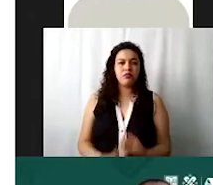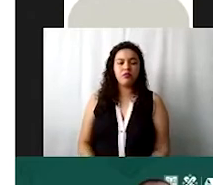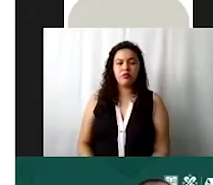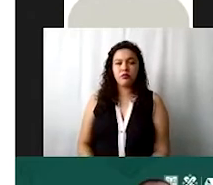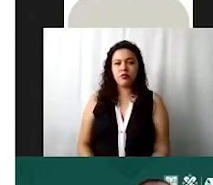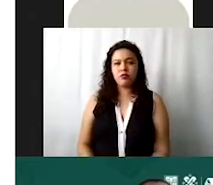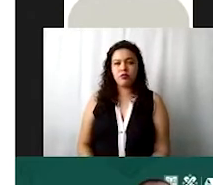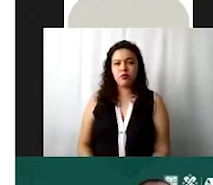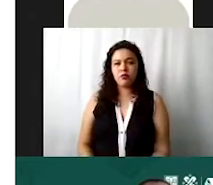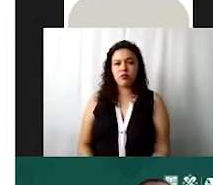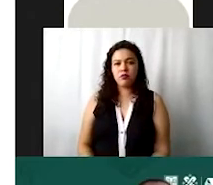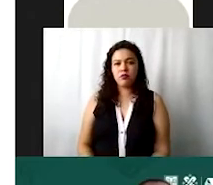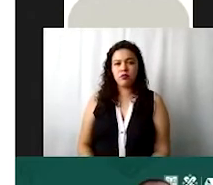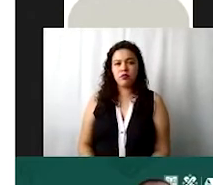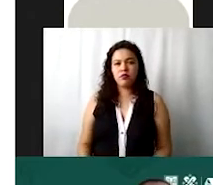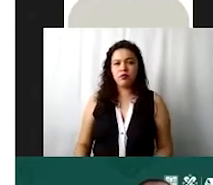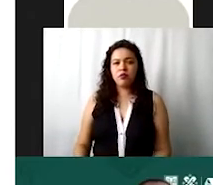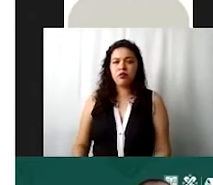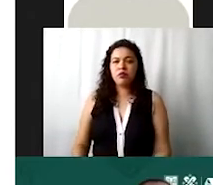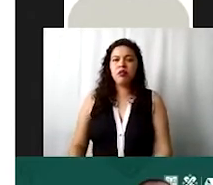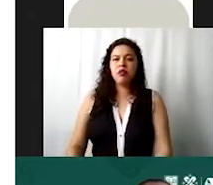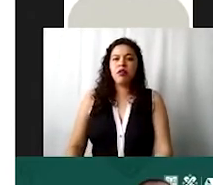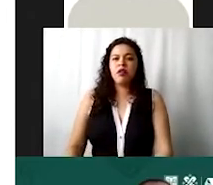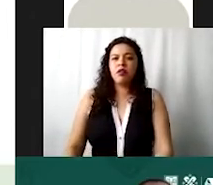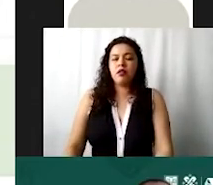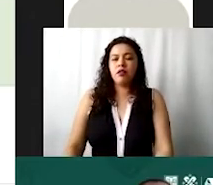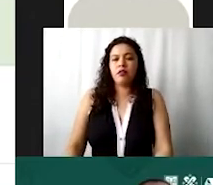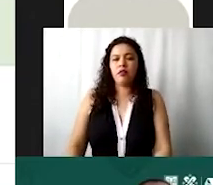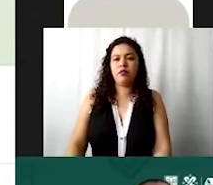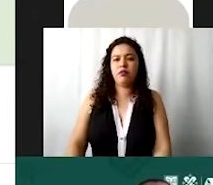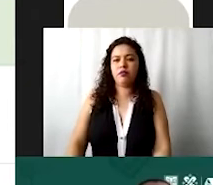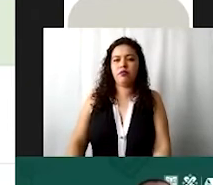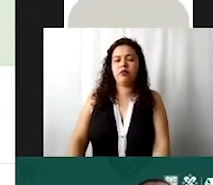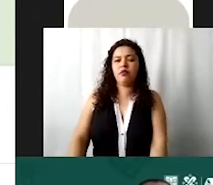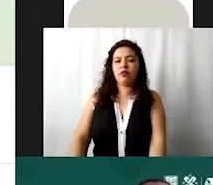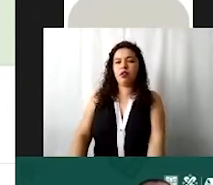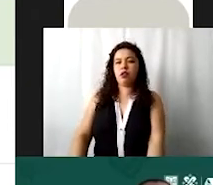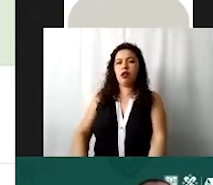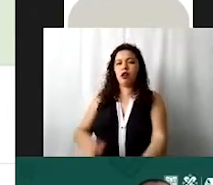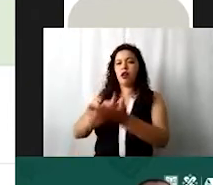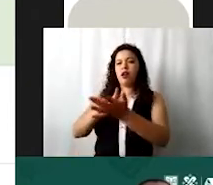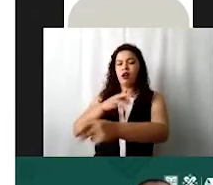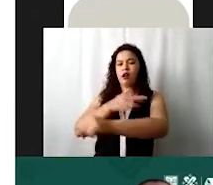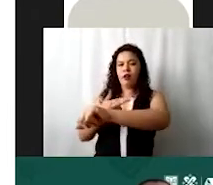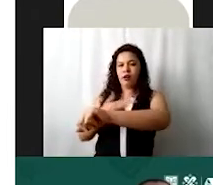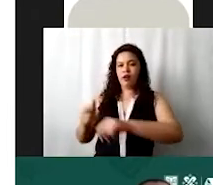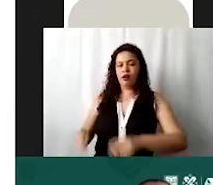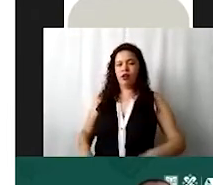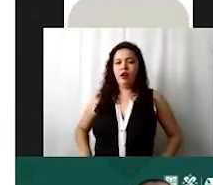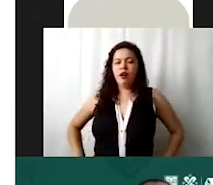Y vamos a registrar directo el apoyo. Nos vamos directo a la cuenta de ayudas económicas.